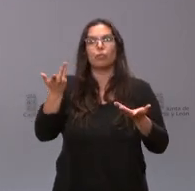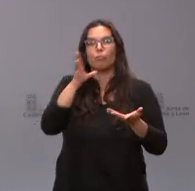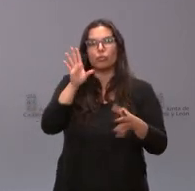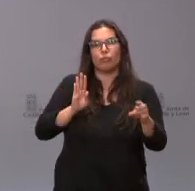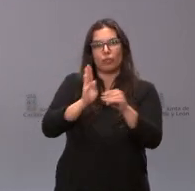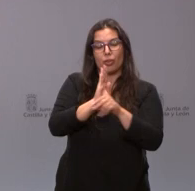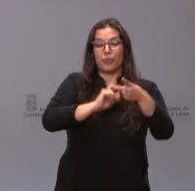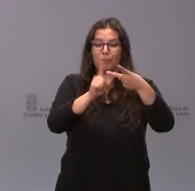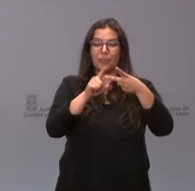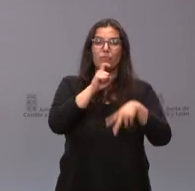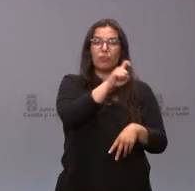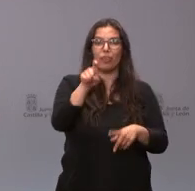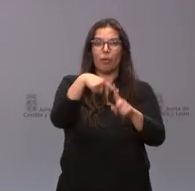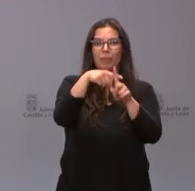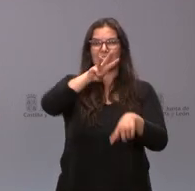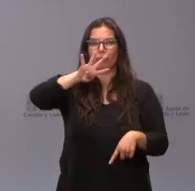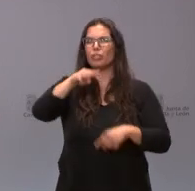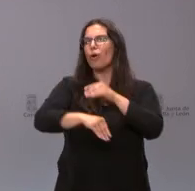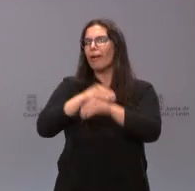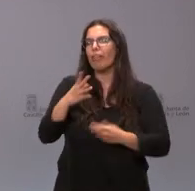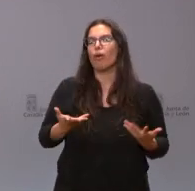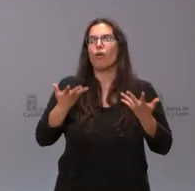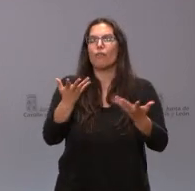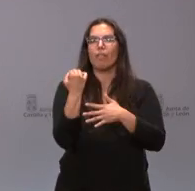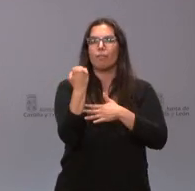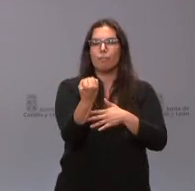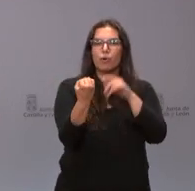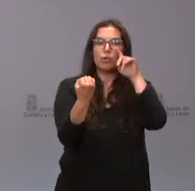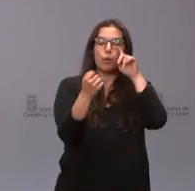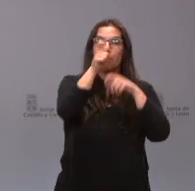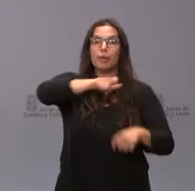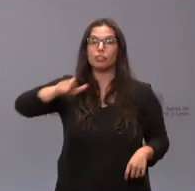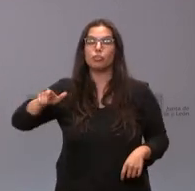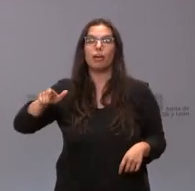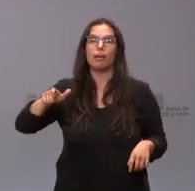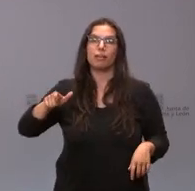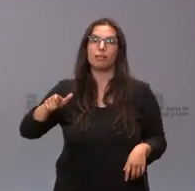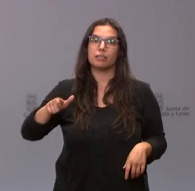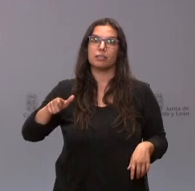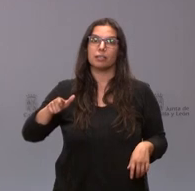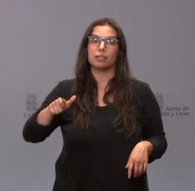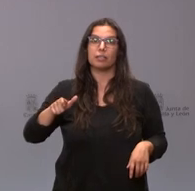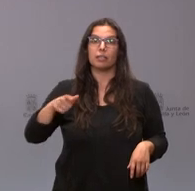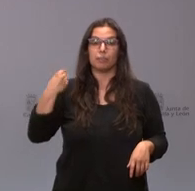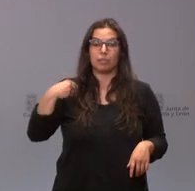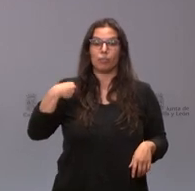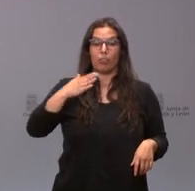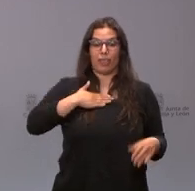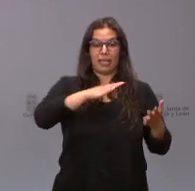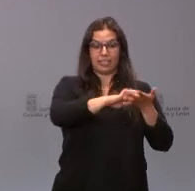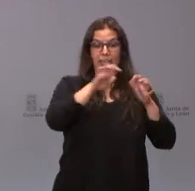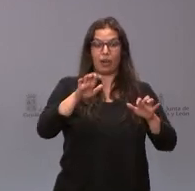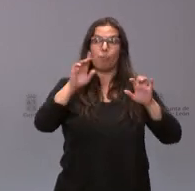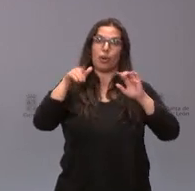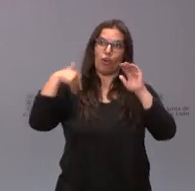Fundación Más 34 lo que trata es de prestar un apoyo a las personas que procedentes de Castilla y León están en